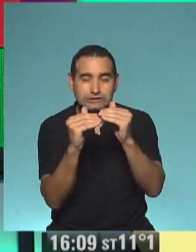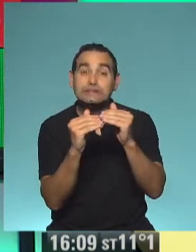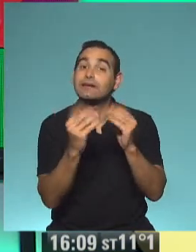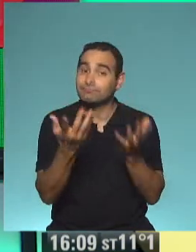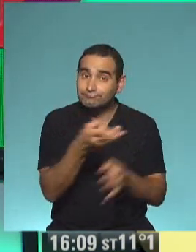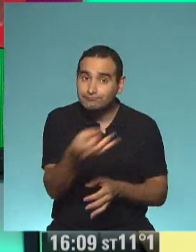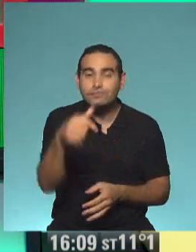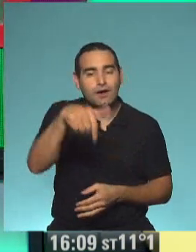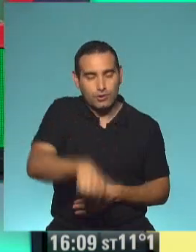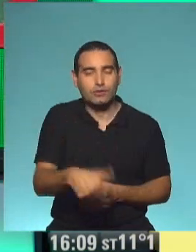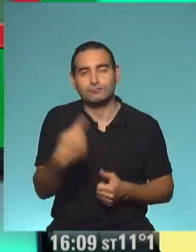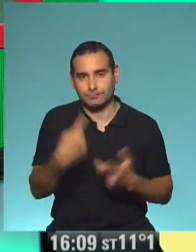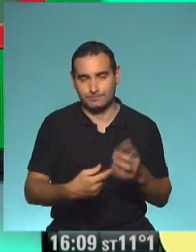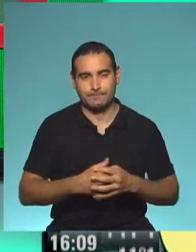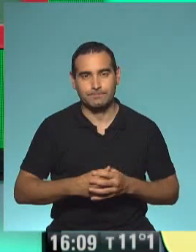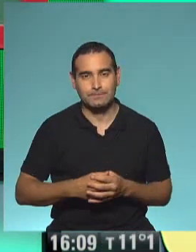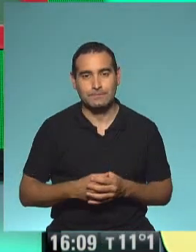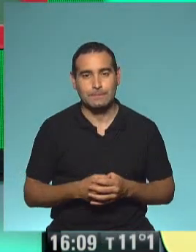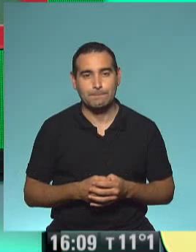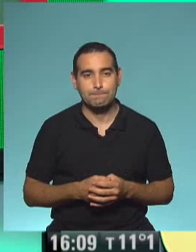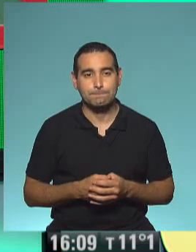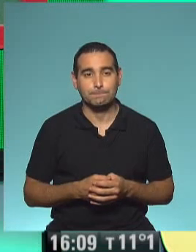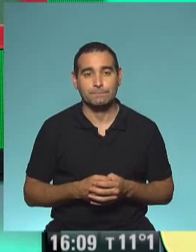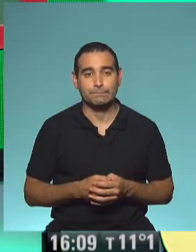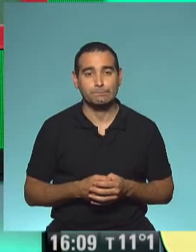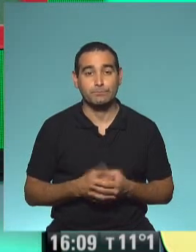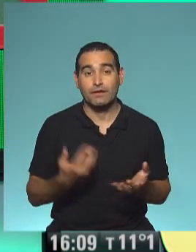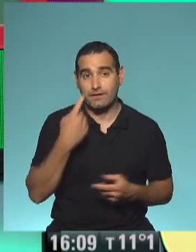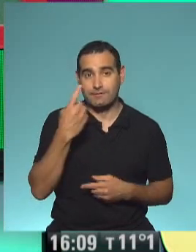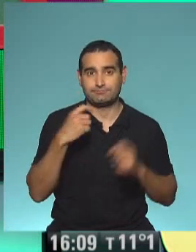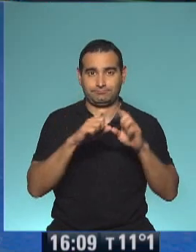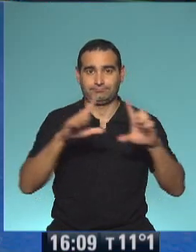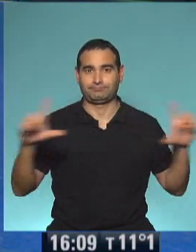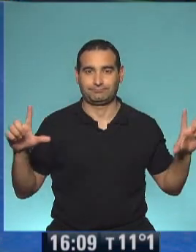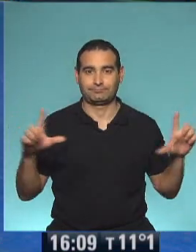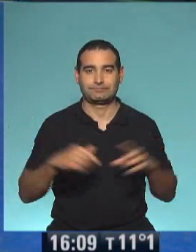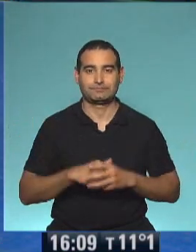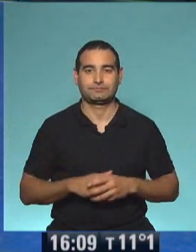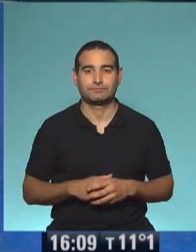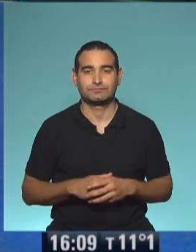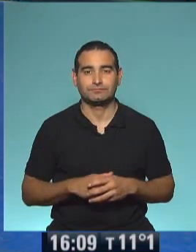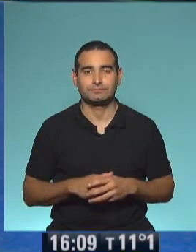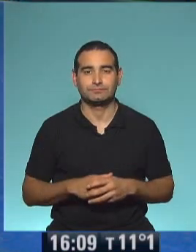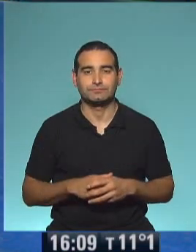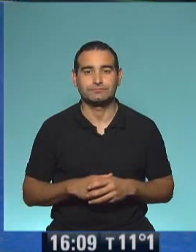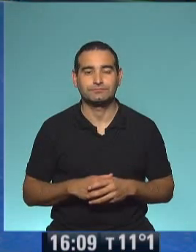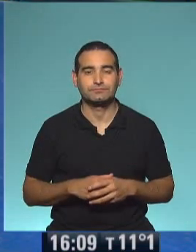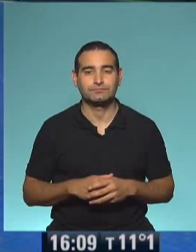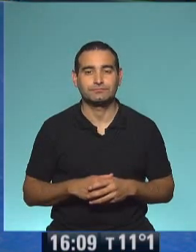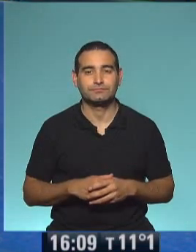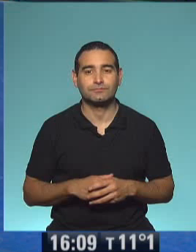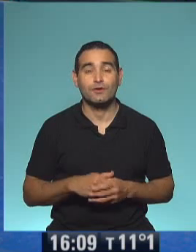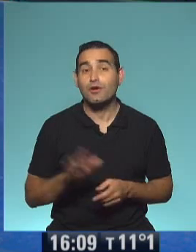ver todo eso. Y para eso vamos a hacer un cuadro. Cinco, seis, siete, va. Todo